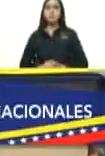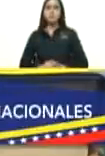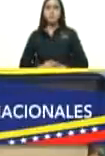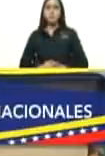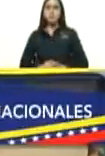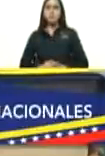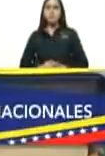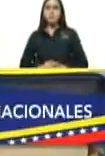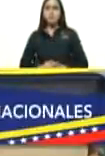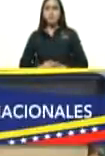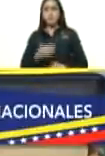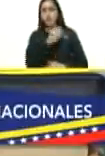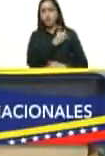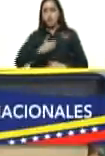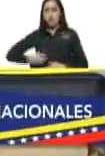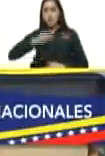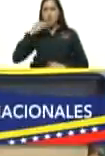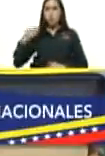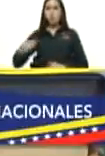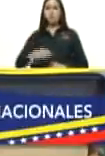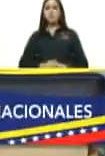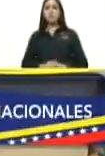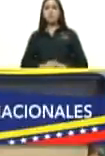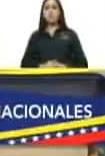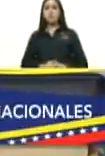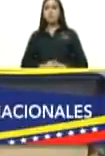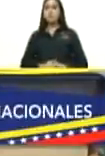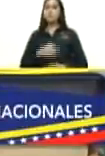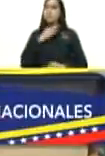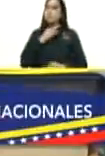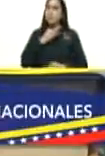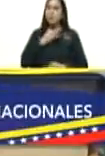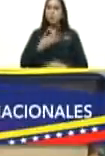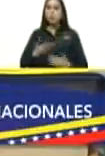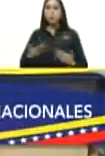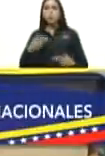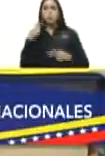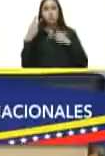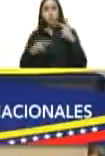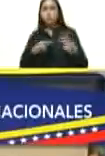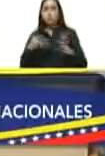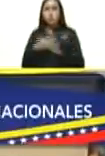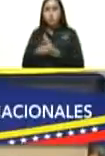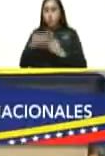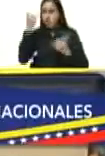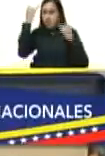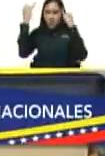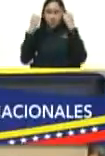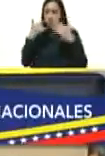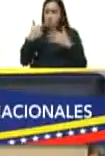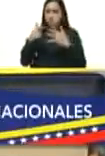presidente para gustos y colores más allá de ideología